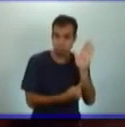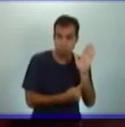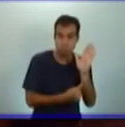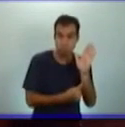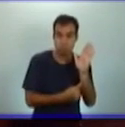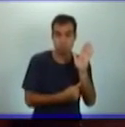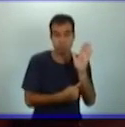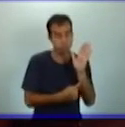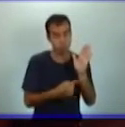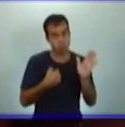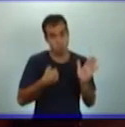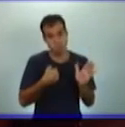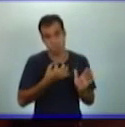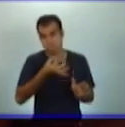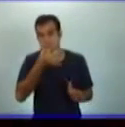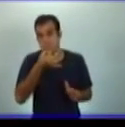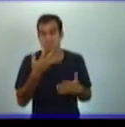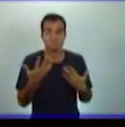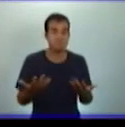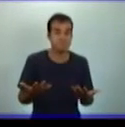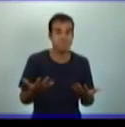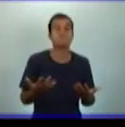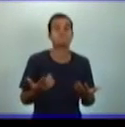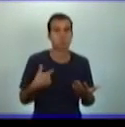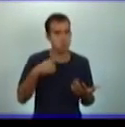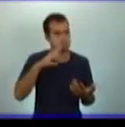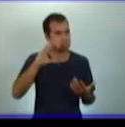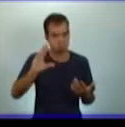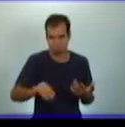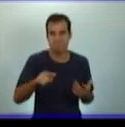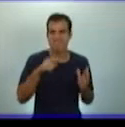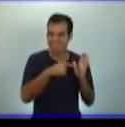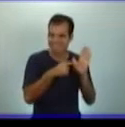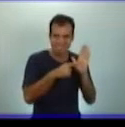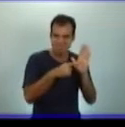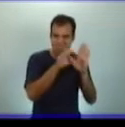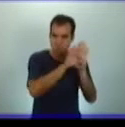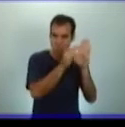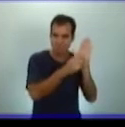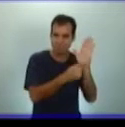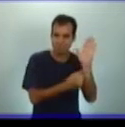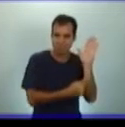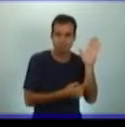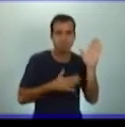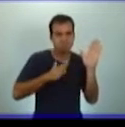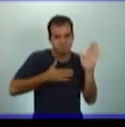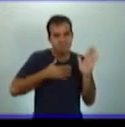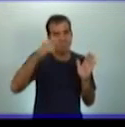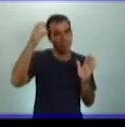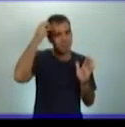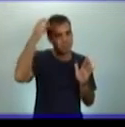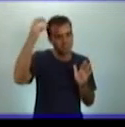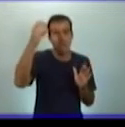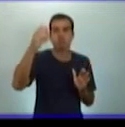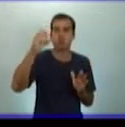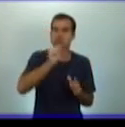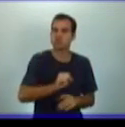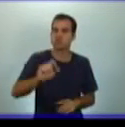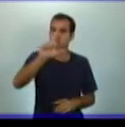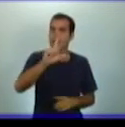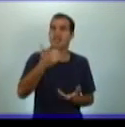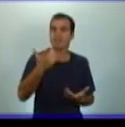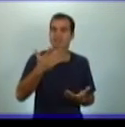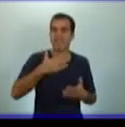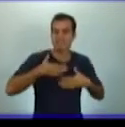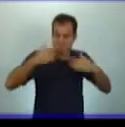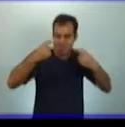digo entonces, que es heredera y expresión del Estado Socialista de Derecho en